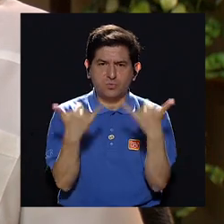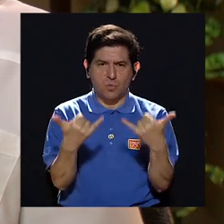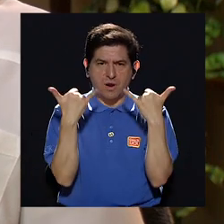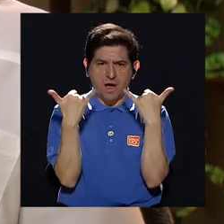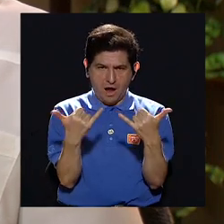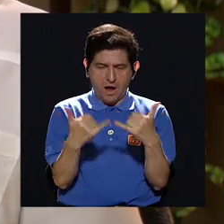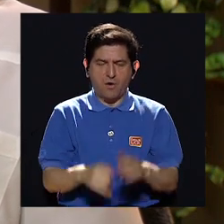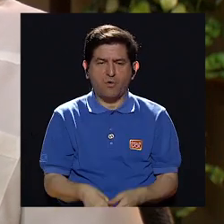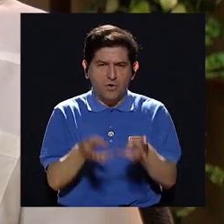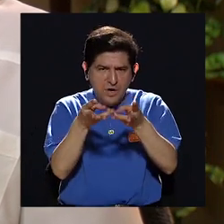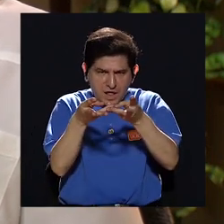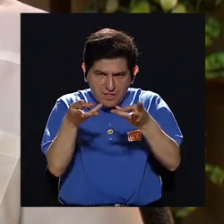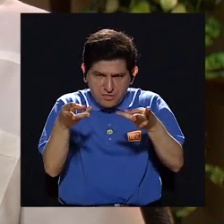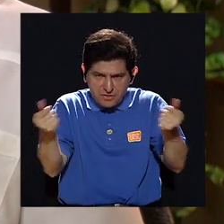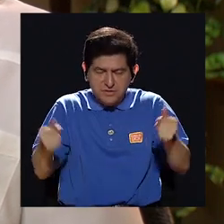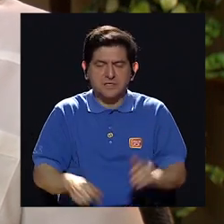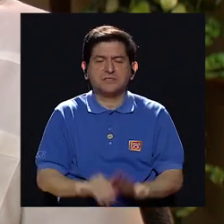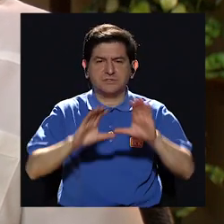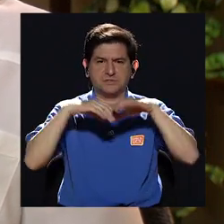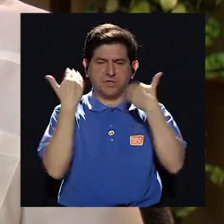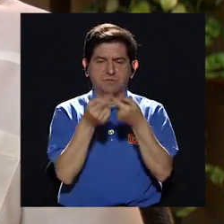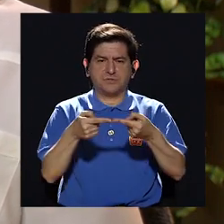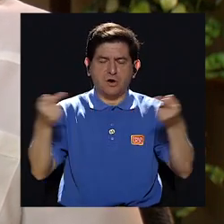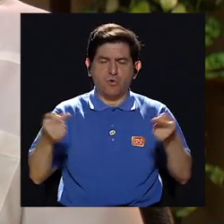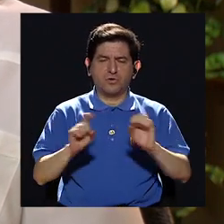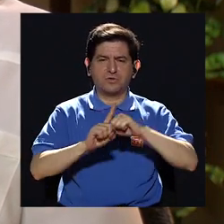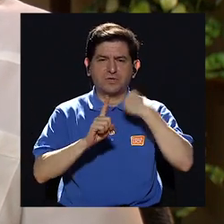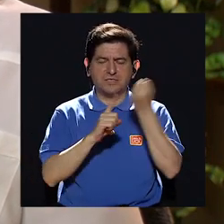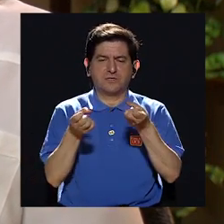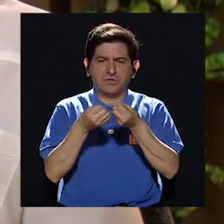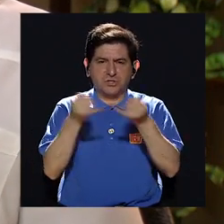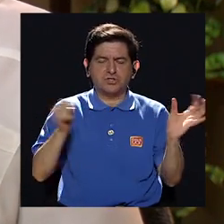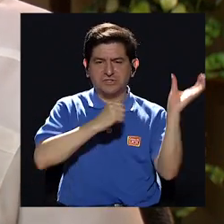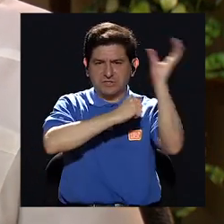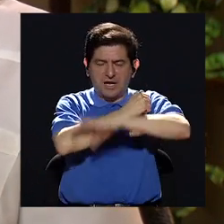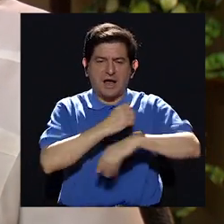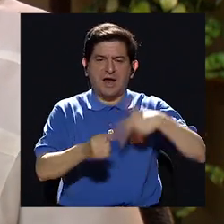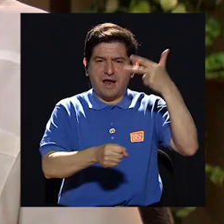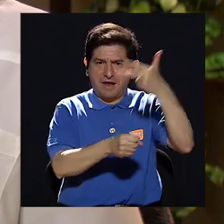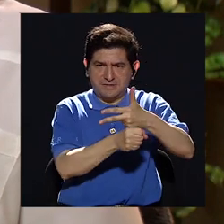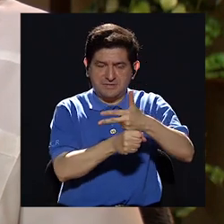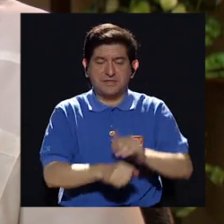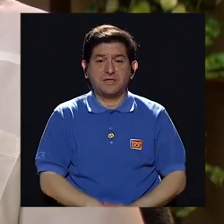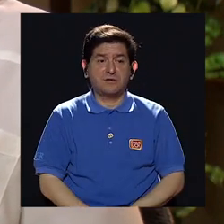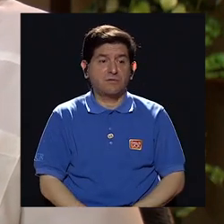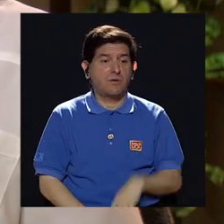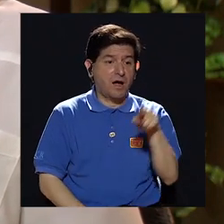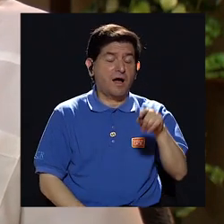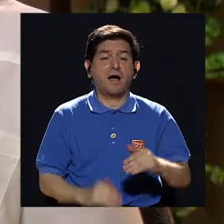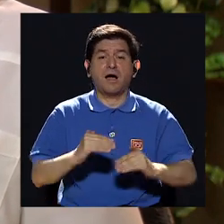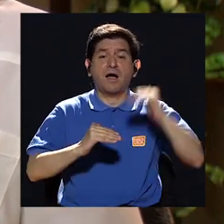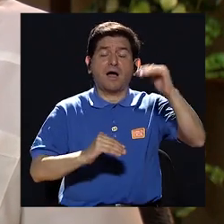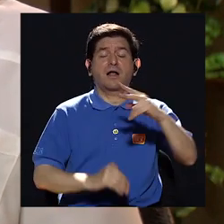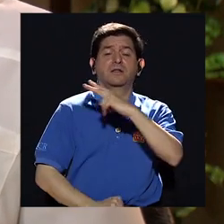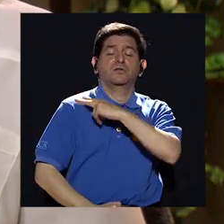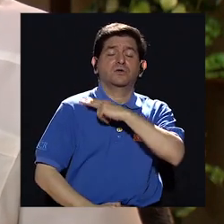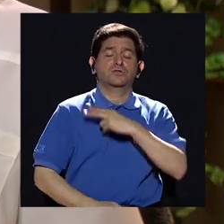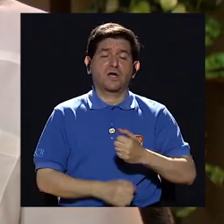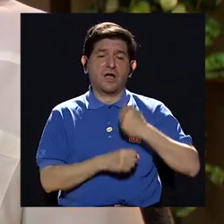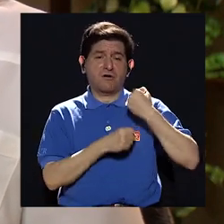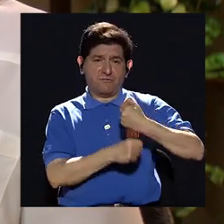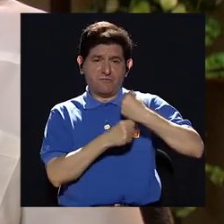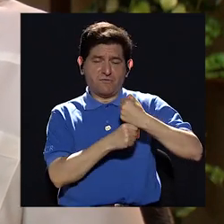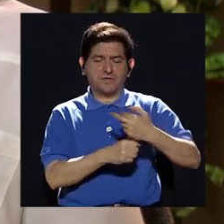ahorita ha estado desmantelando la Comisión contra la Impunidad en Guatemala son estructuras formadas por altos mandos militares